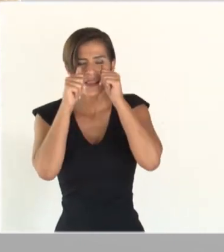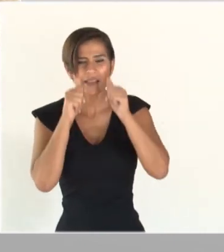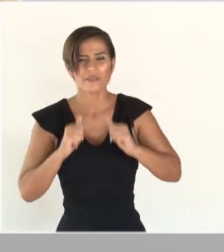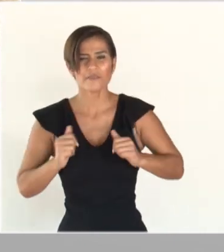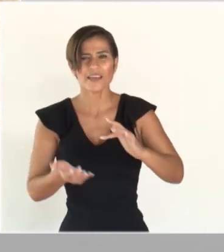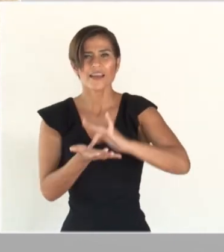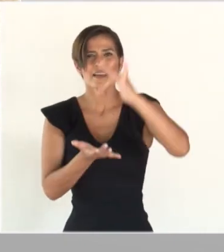muchas gracias. Gracias. Gracias.